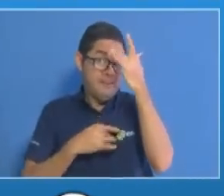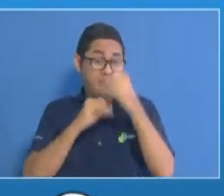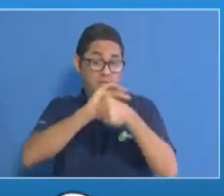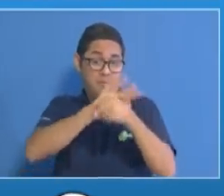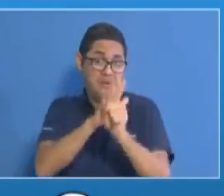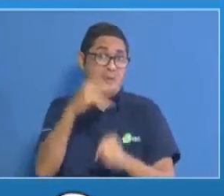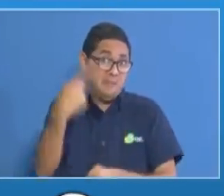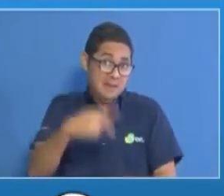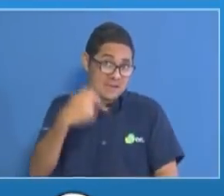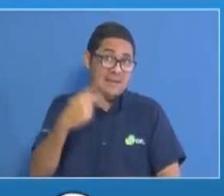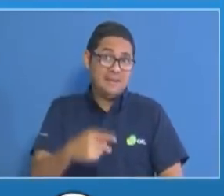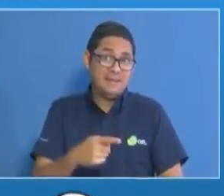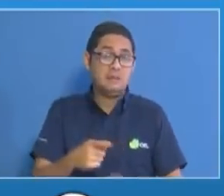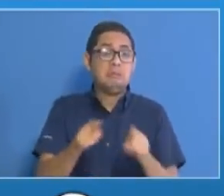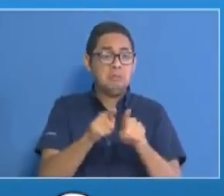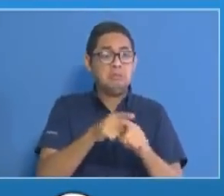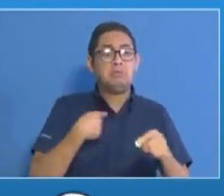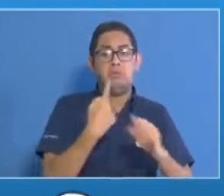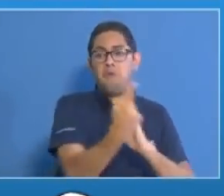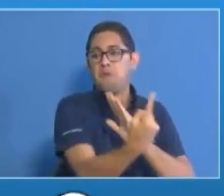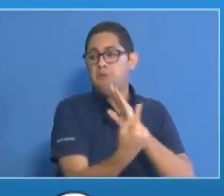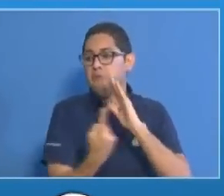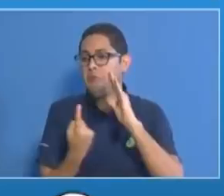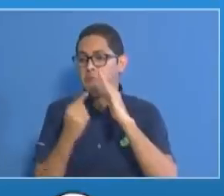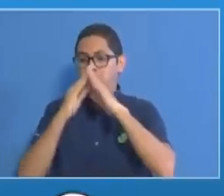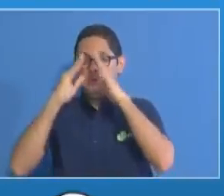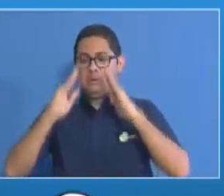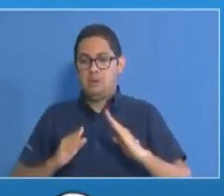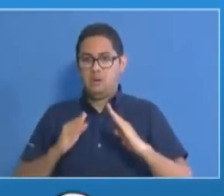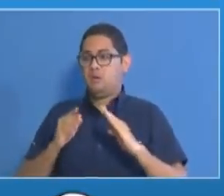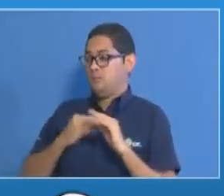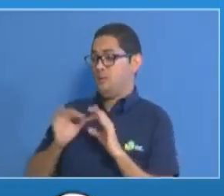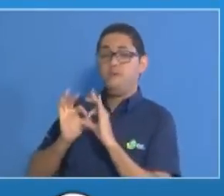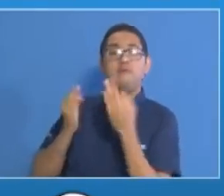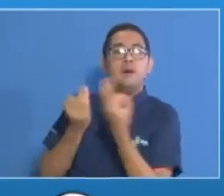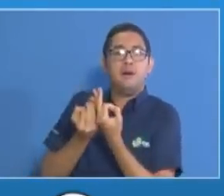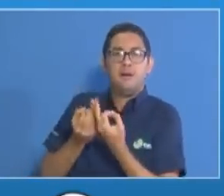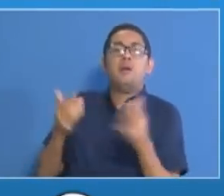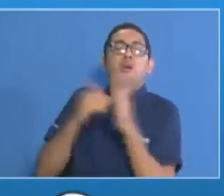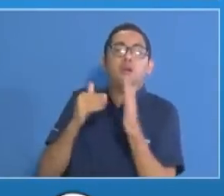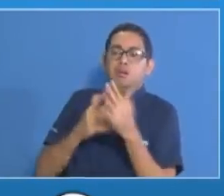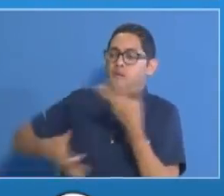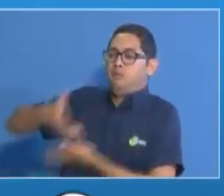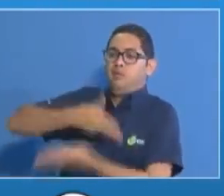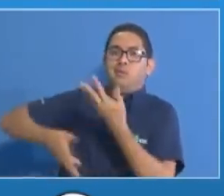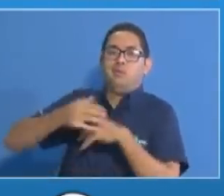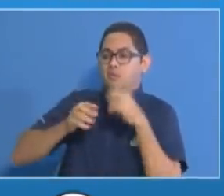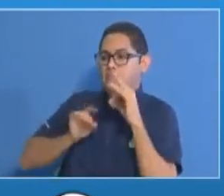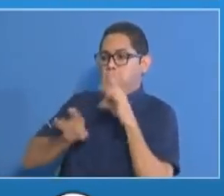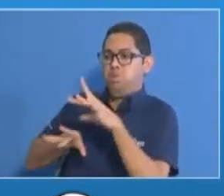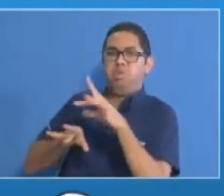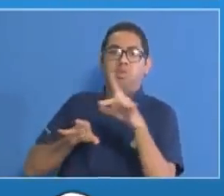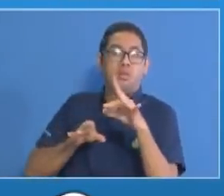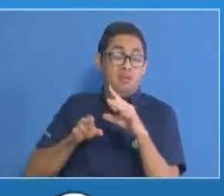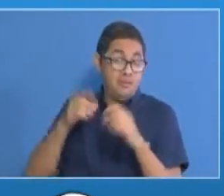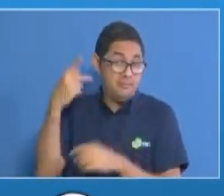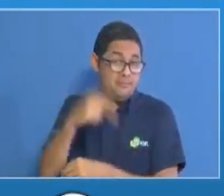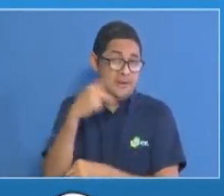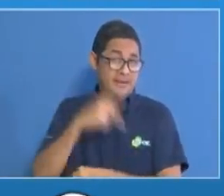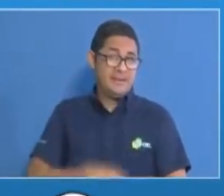sino que al regresar a sus hogares también exponen al resto de su familia panameño